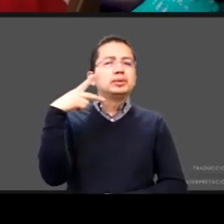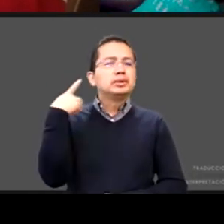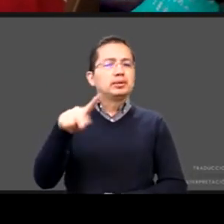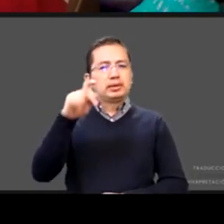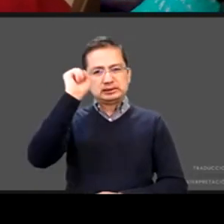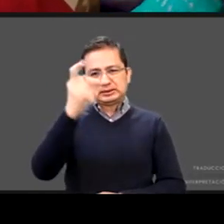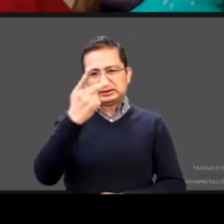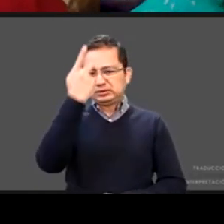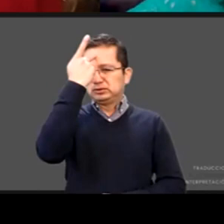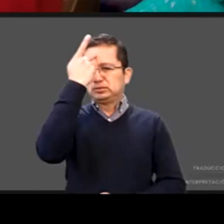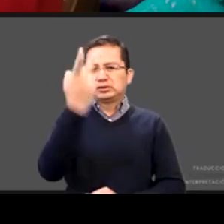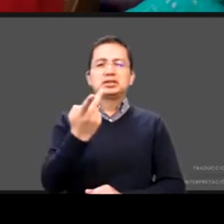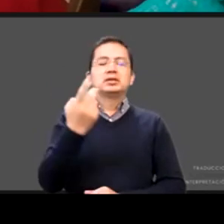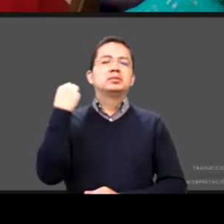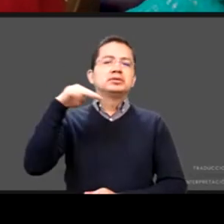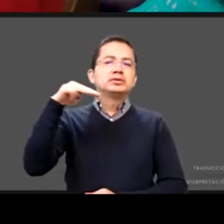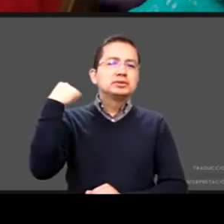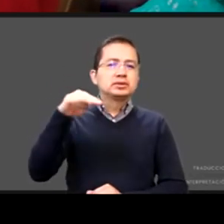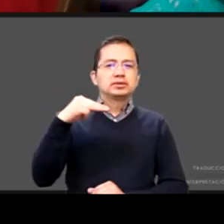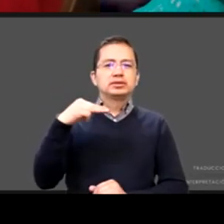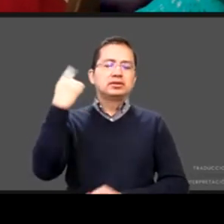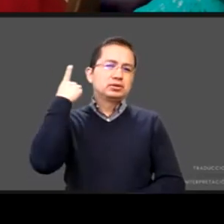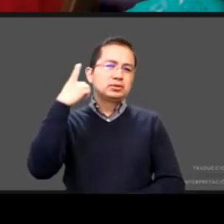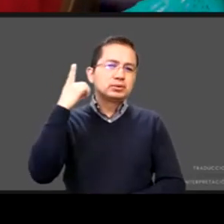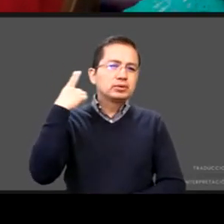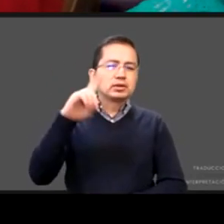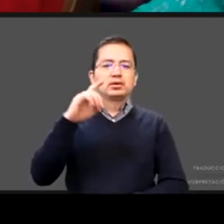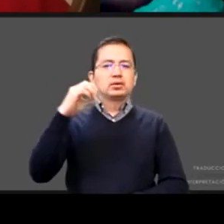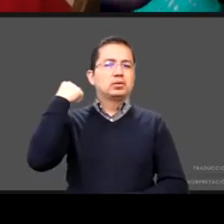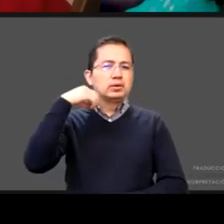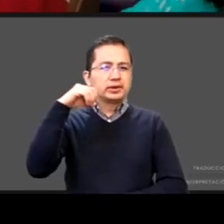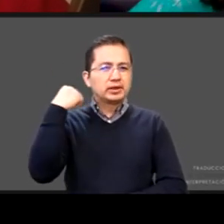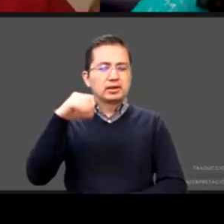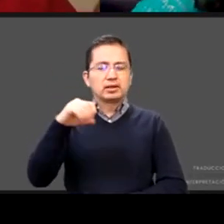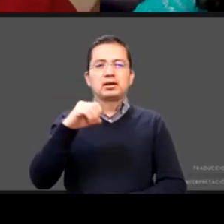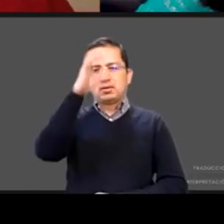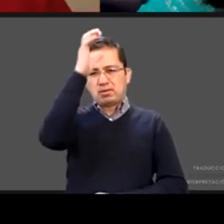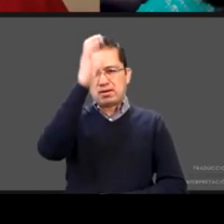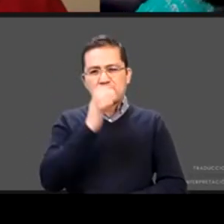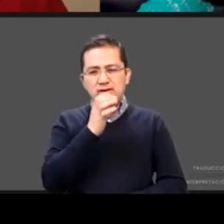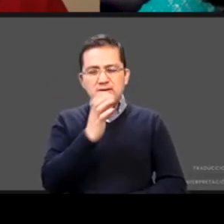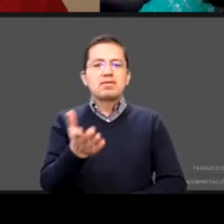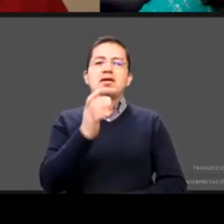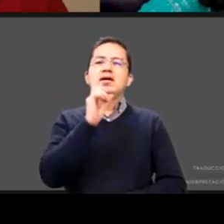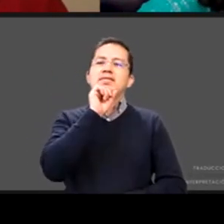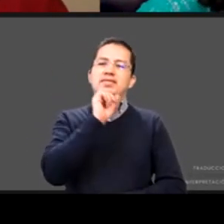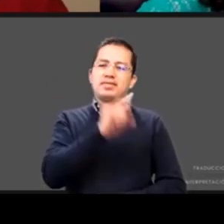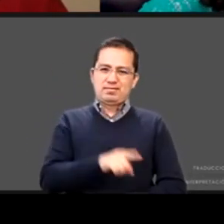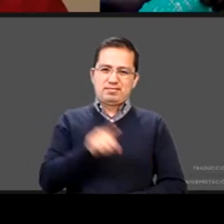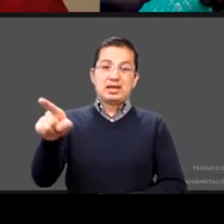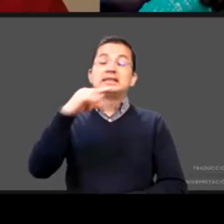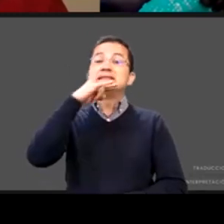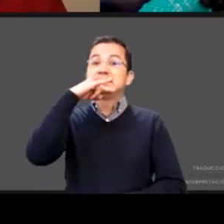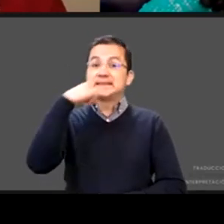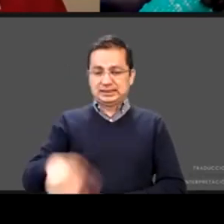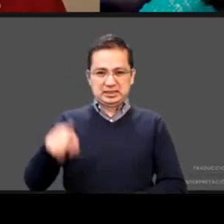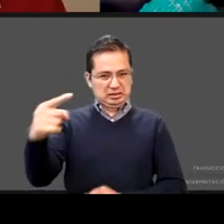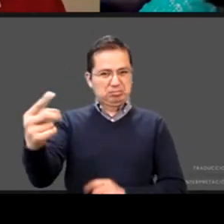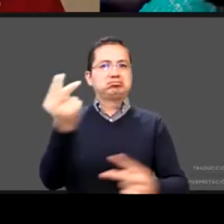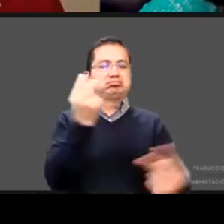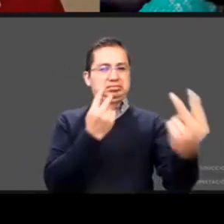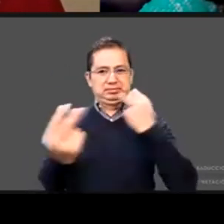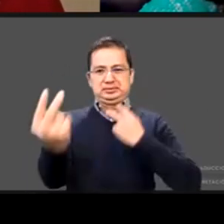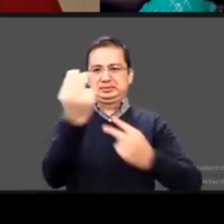Potosí Michoacán Durango Oaxaca Coahuila y también desde Chile de verdad muchas